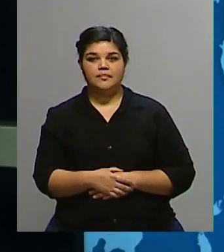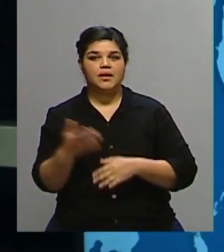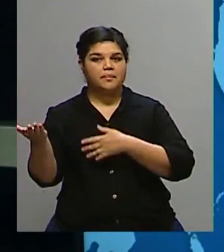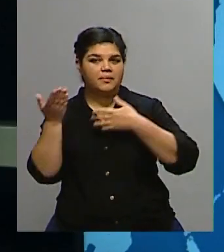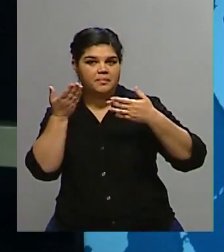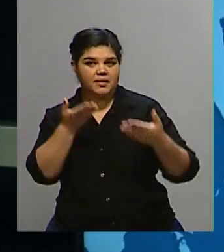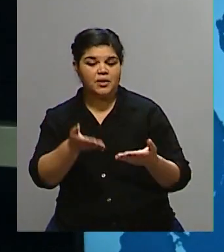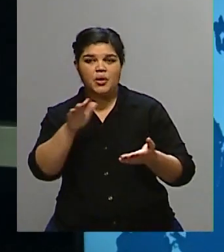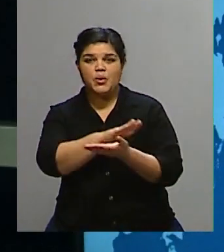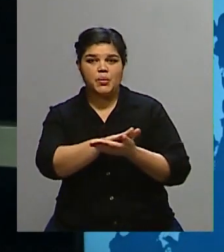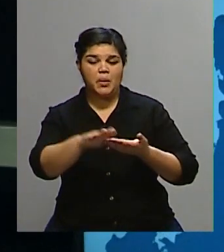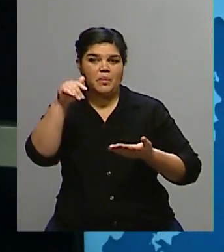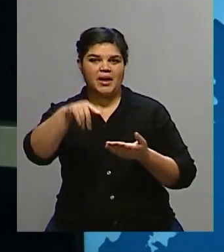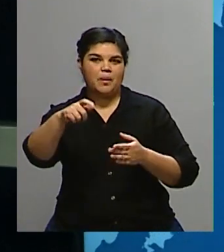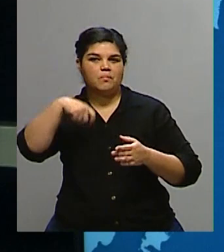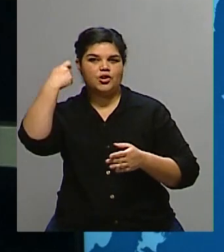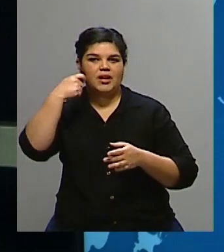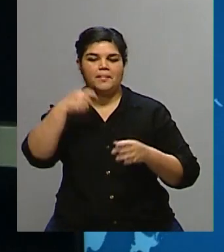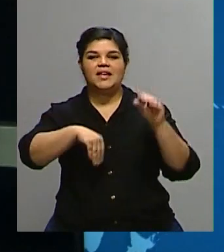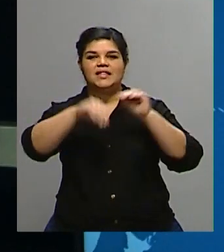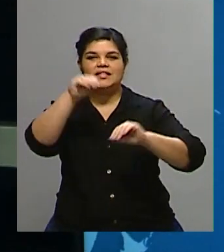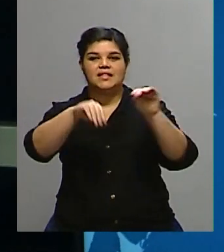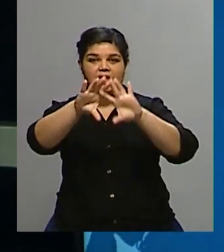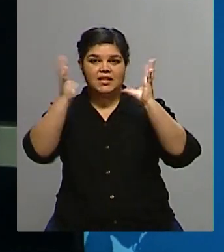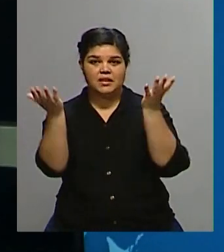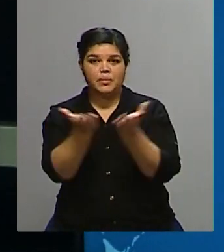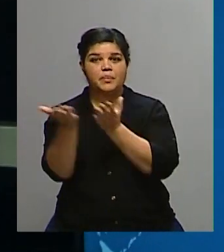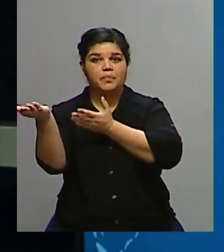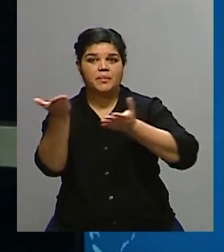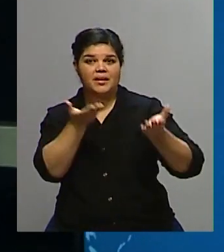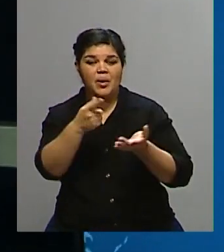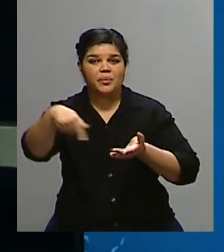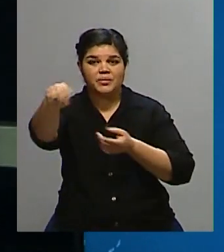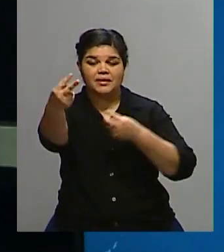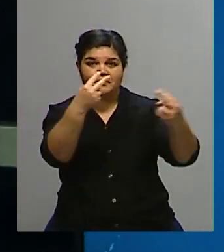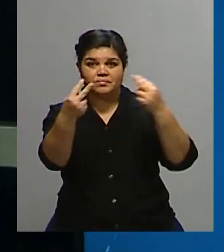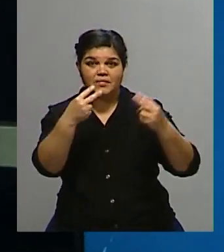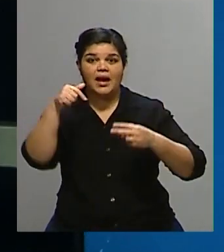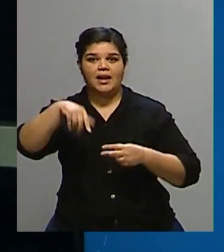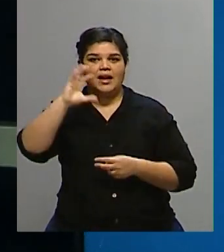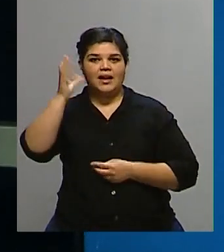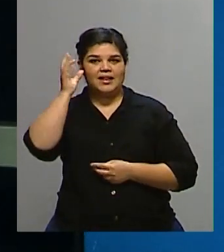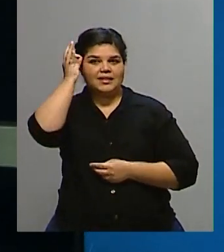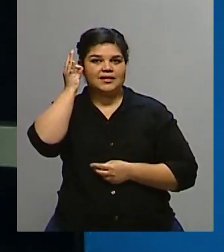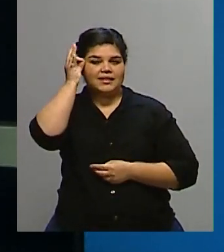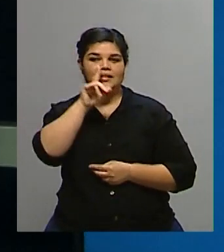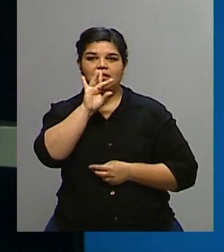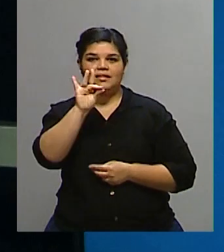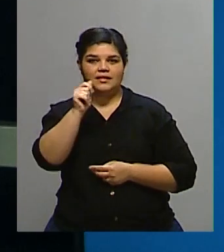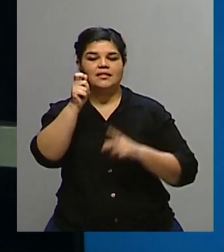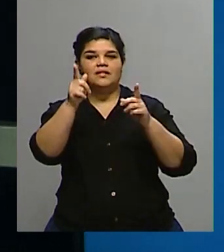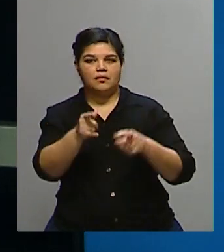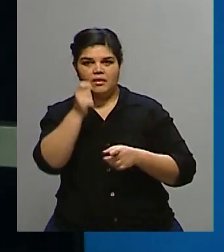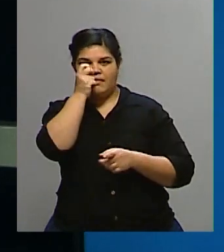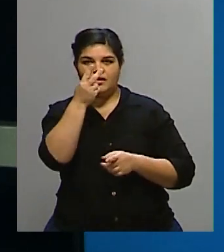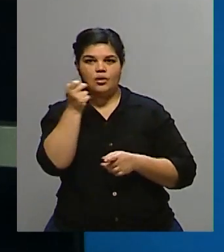Bienvenidos a esta nueva edición de chat internacional, bienvenidas también a ustedes que están ahí del otro lado. Estamos en el 30 de la TDA, también en 22 de Super Canal